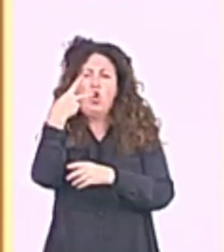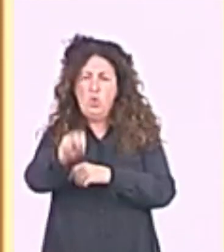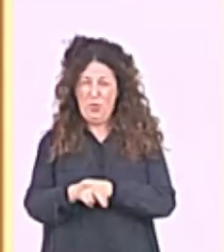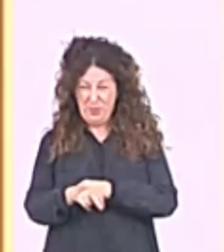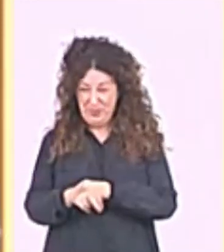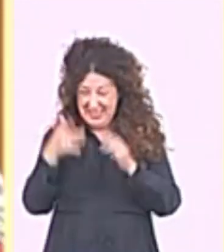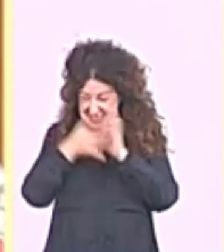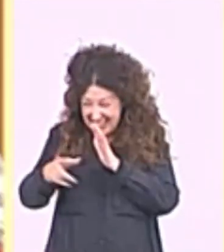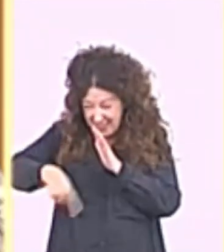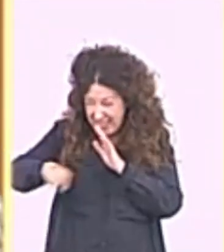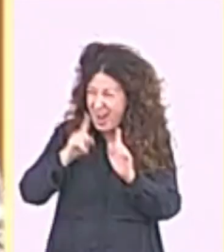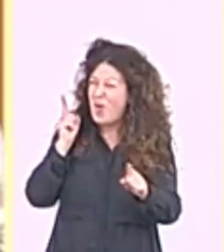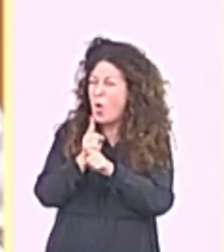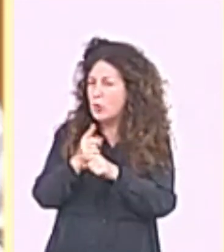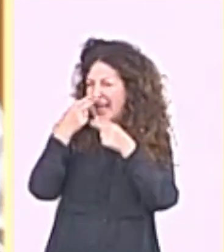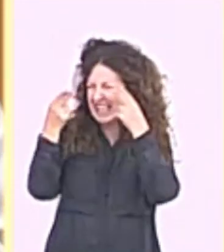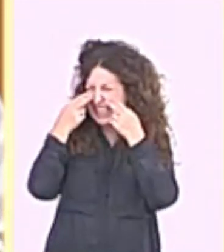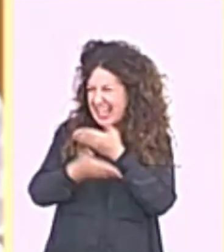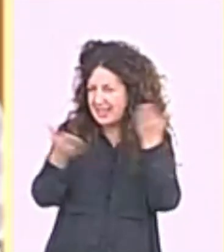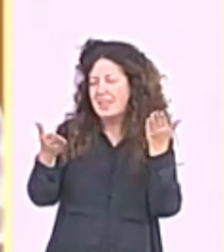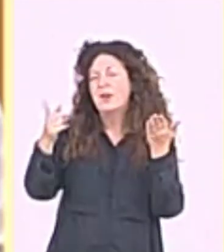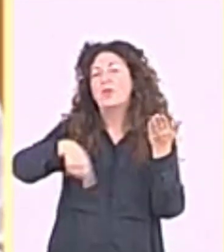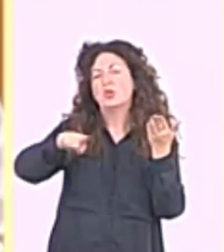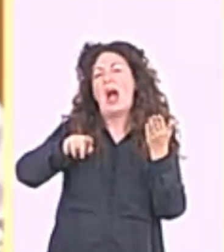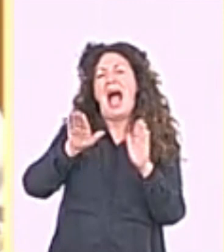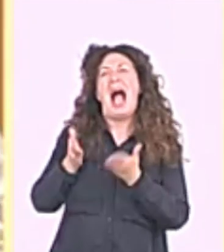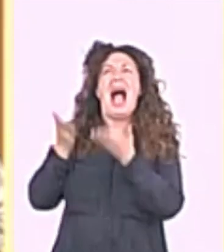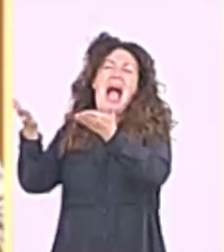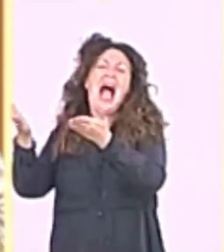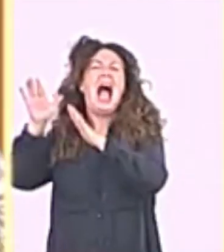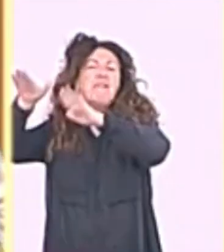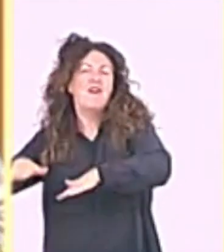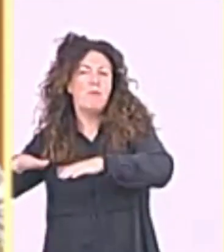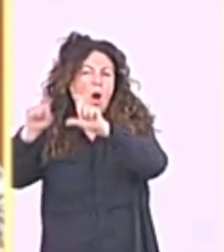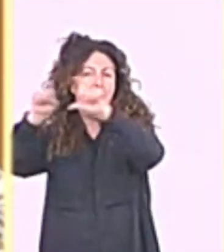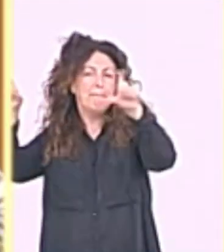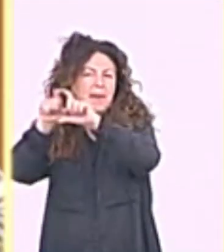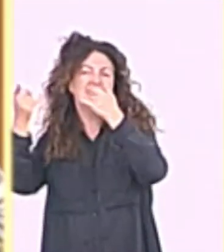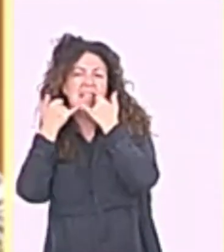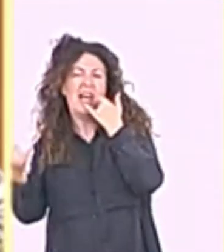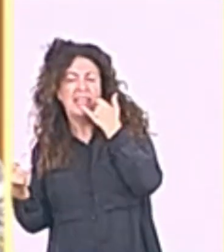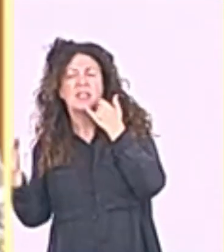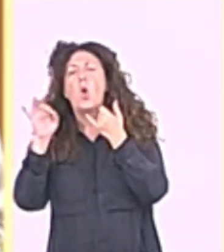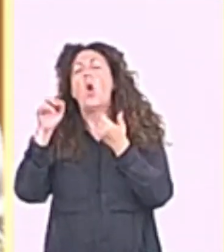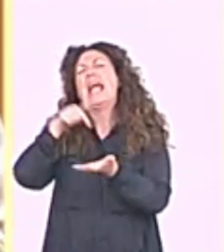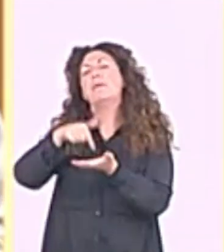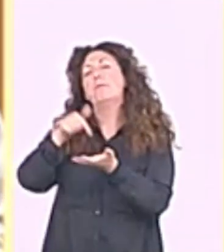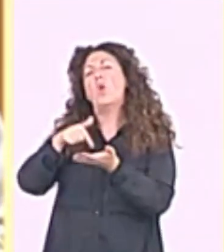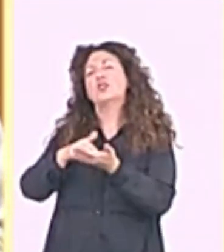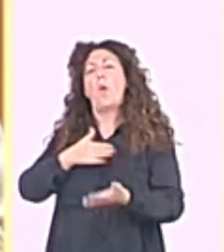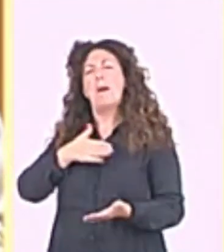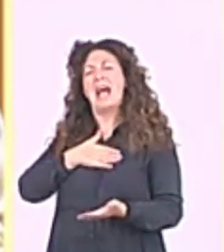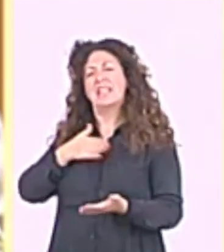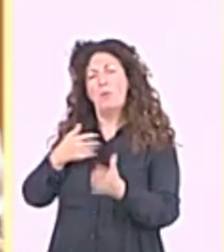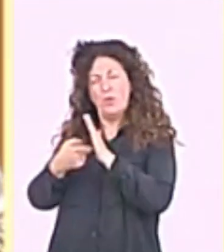el interés general es ponerse de parte de las eléctricas o eliminar el impuesto de patrimonio, mientras no se